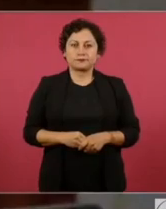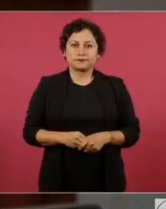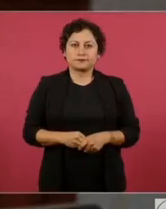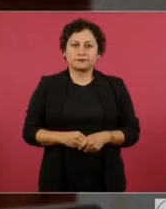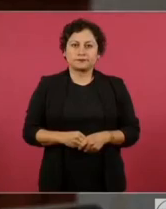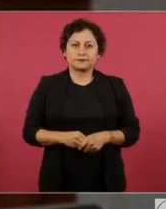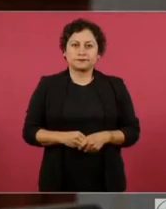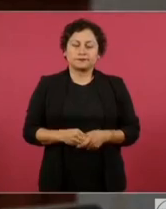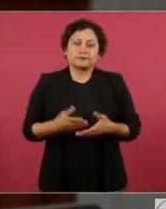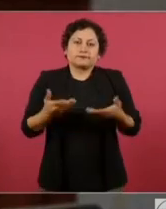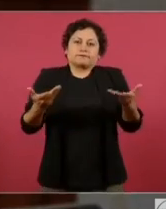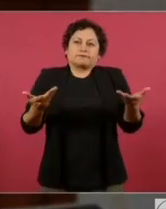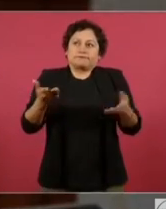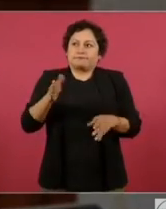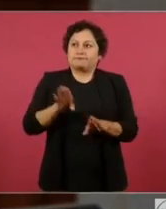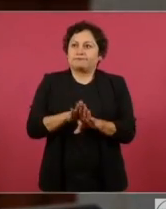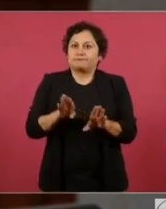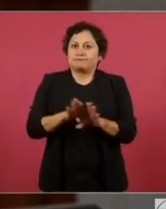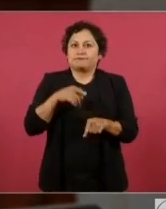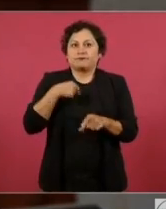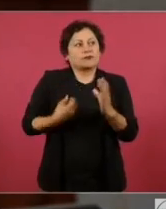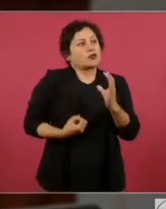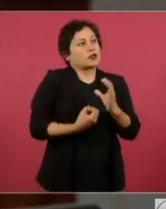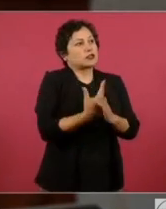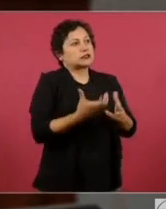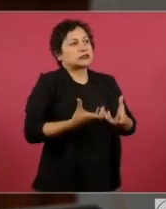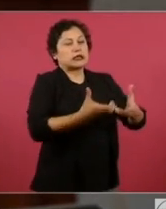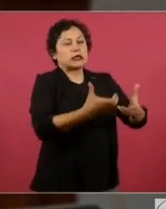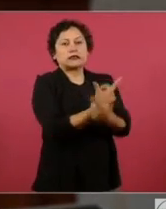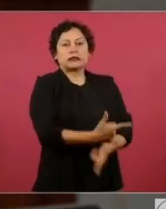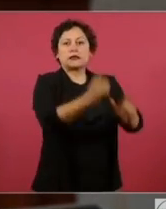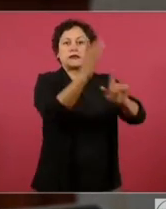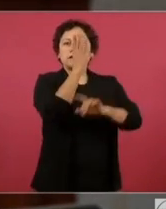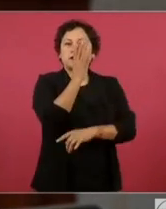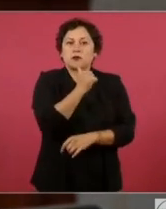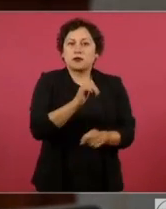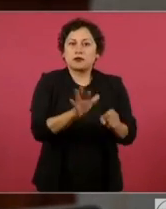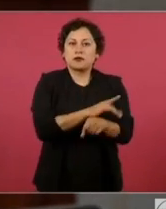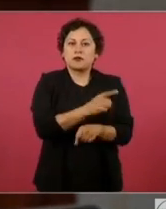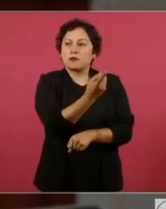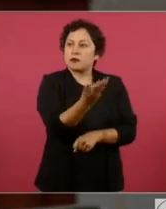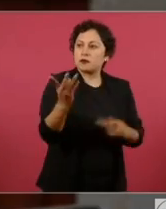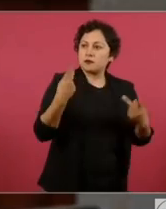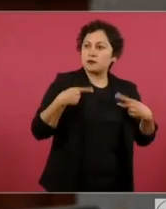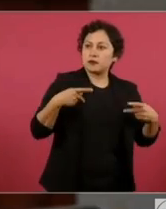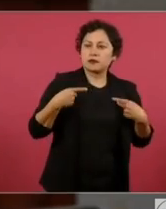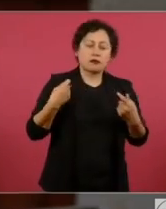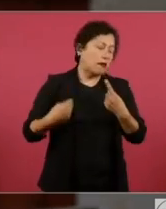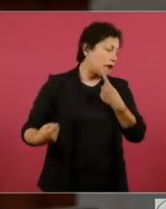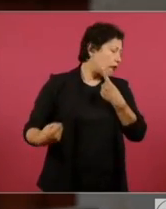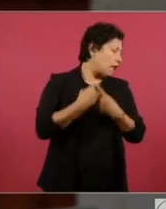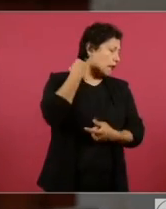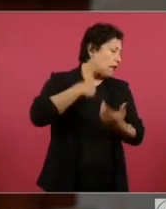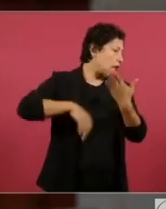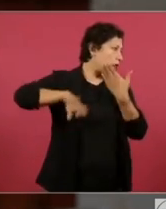o sea, no poder andar a la calle libremente, porque cualquiera te va a aventar la bolsa de pan o te va a pegar un bastonazo.